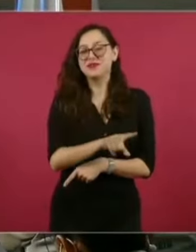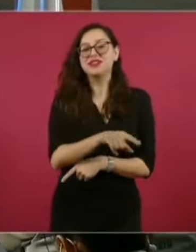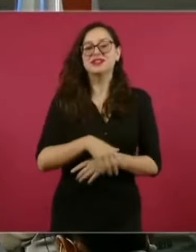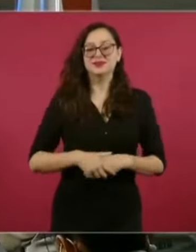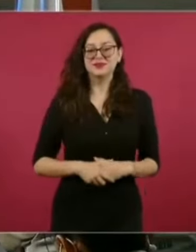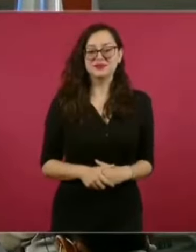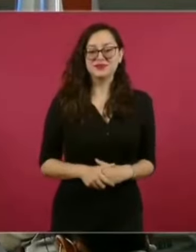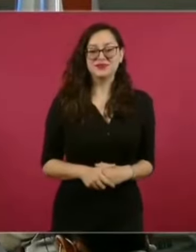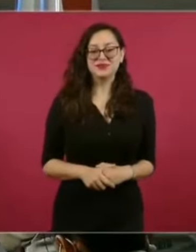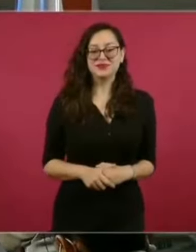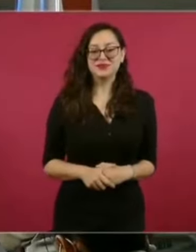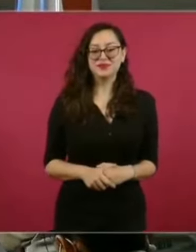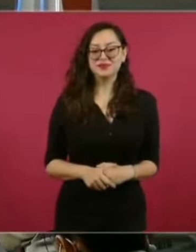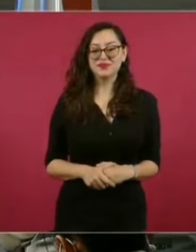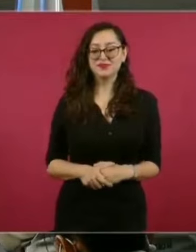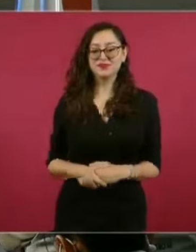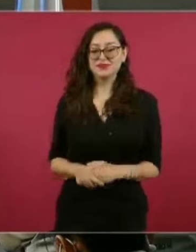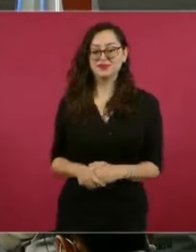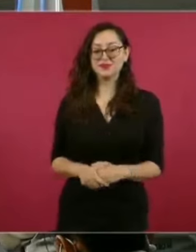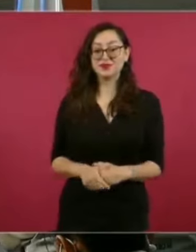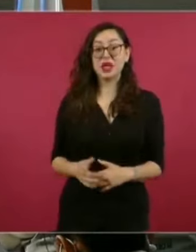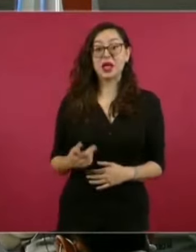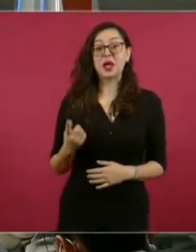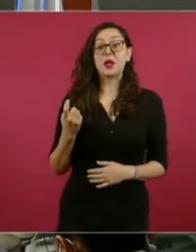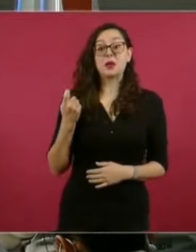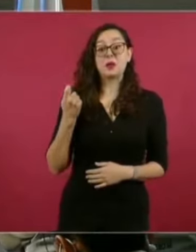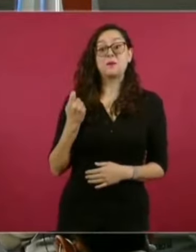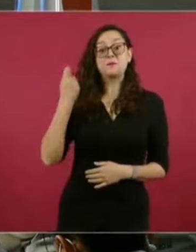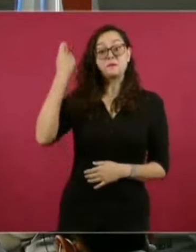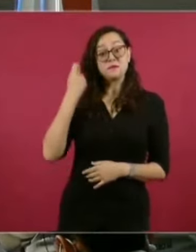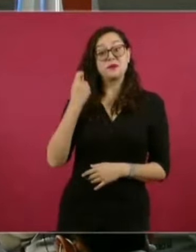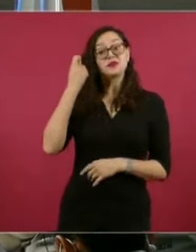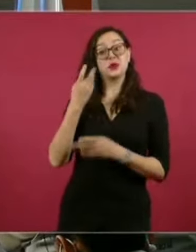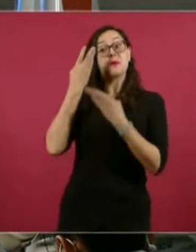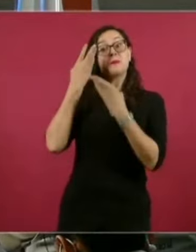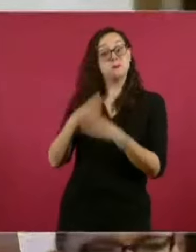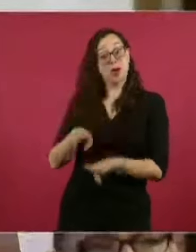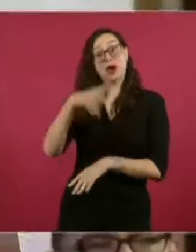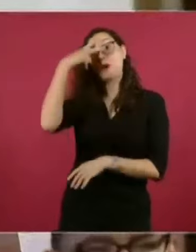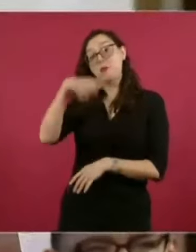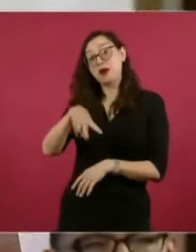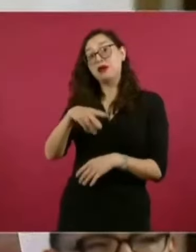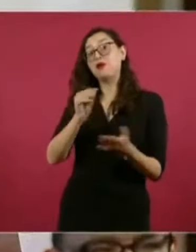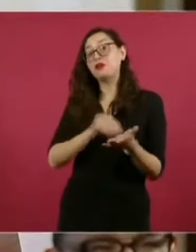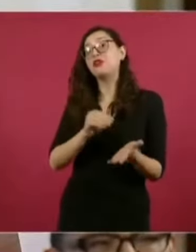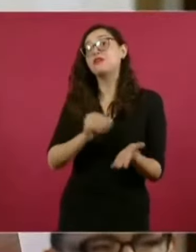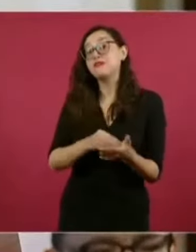¿Quién tiene una pensión del Banco de México? Cedillo.